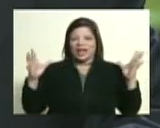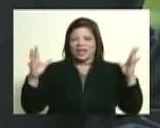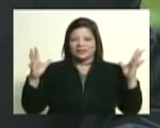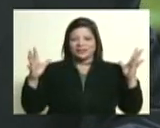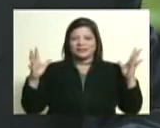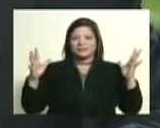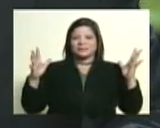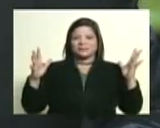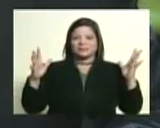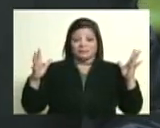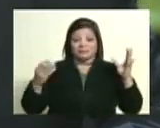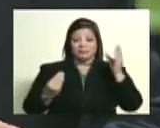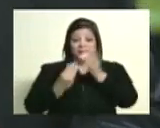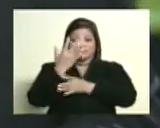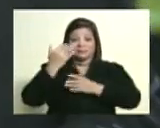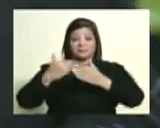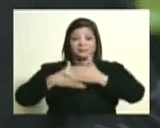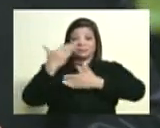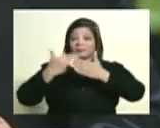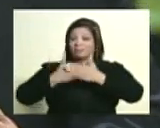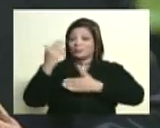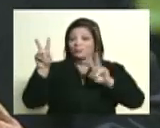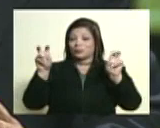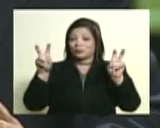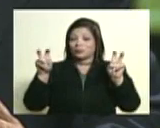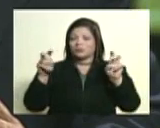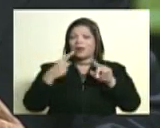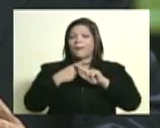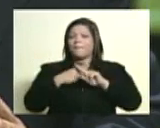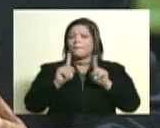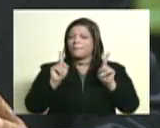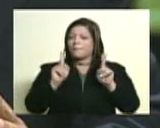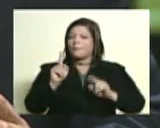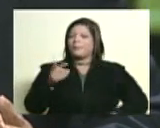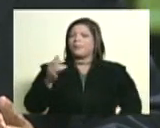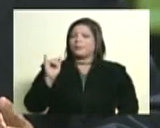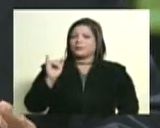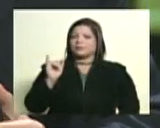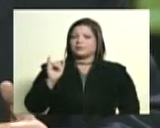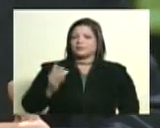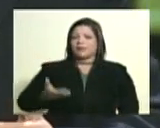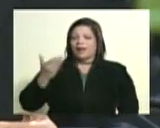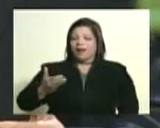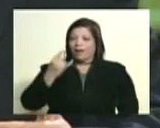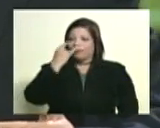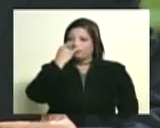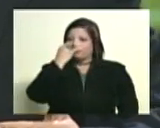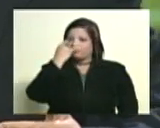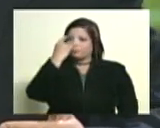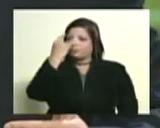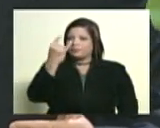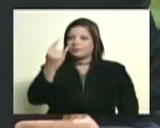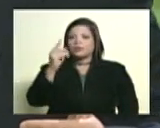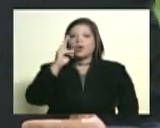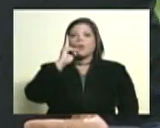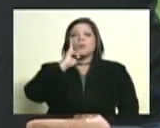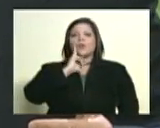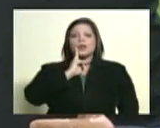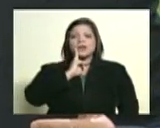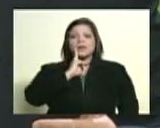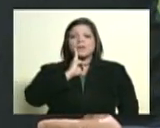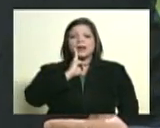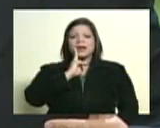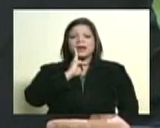que innovó con la formación pero hay un rasgo que es muy llamativo hay un Bolívar mantuano